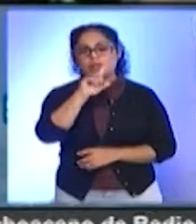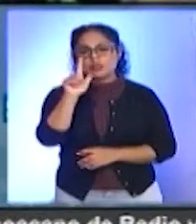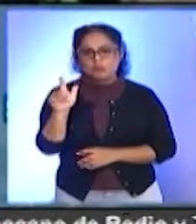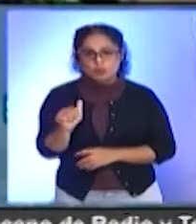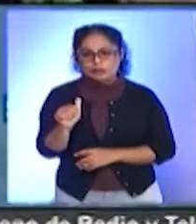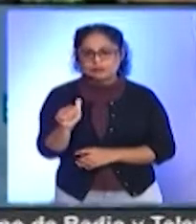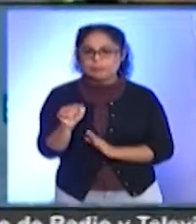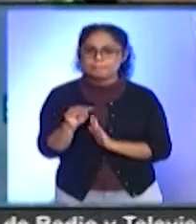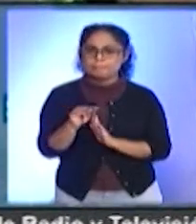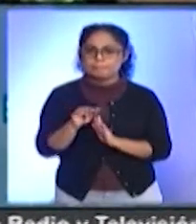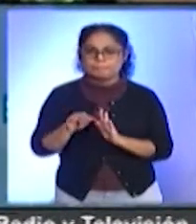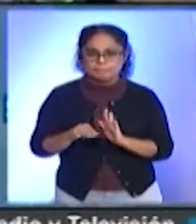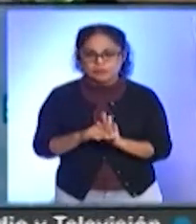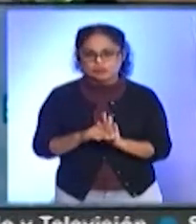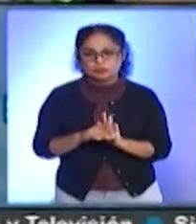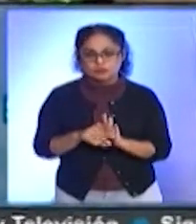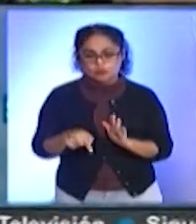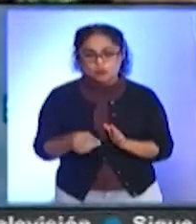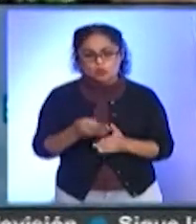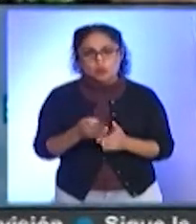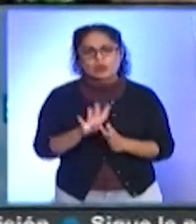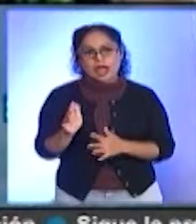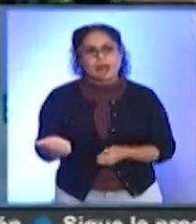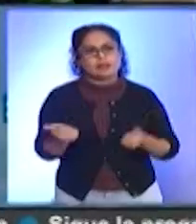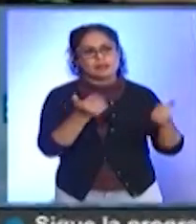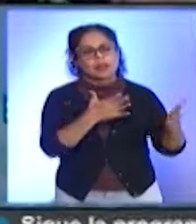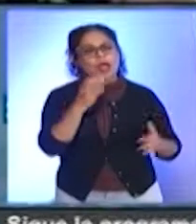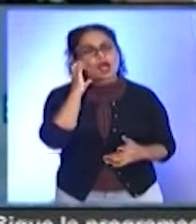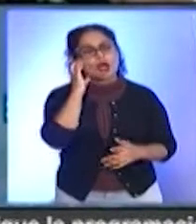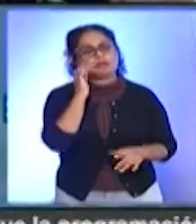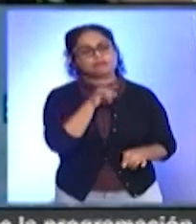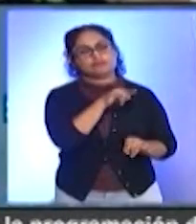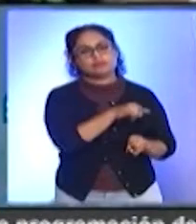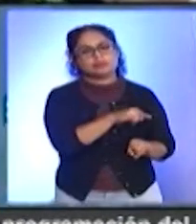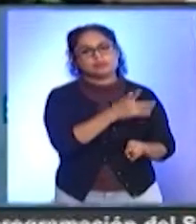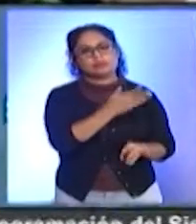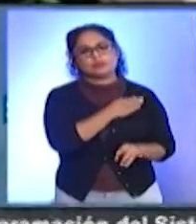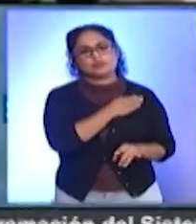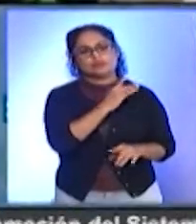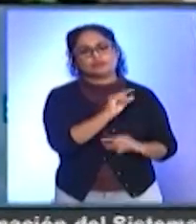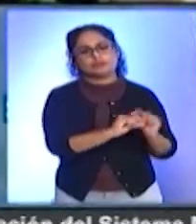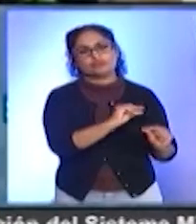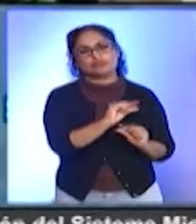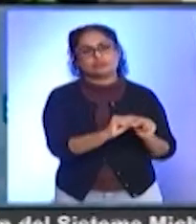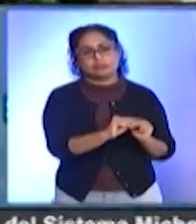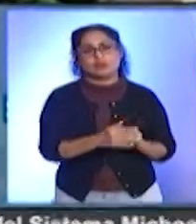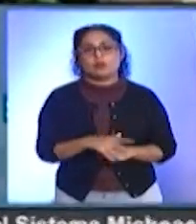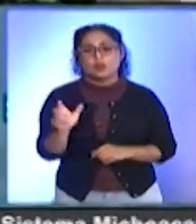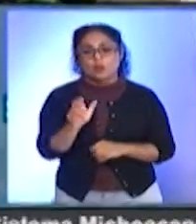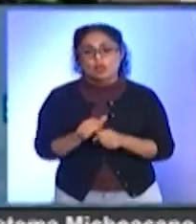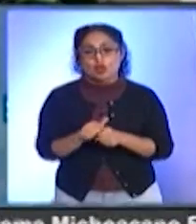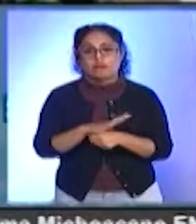que es más leve y ahorita ya está en piso, está ahorita recuperándose. Cuando le sacó VI, el